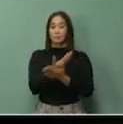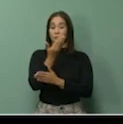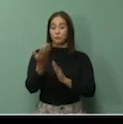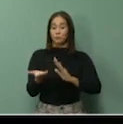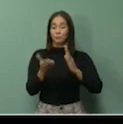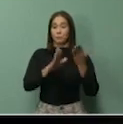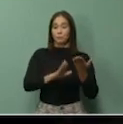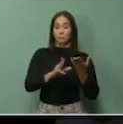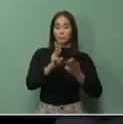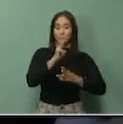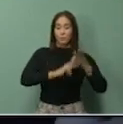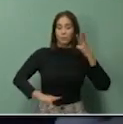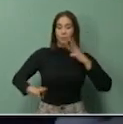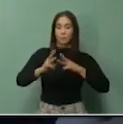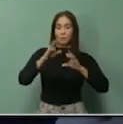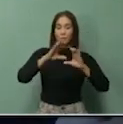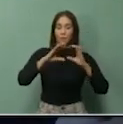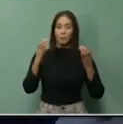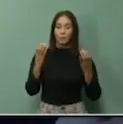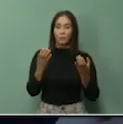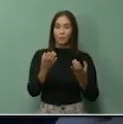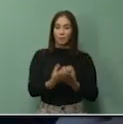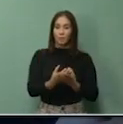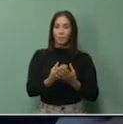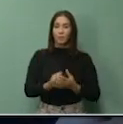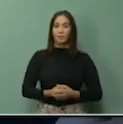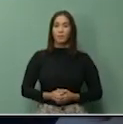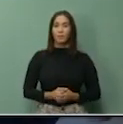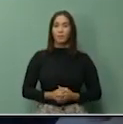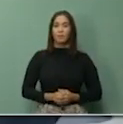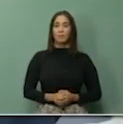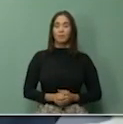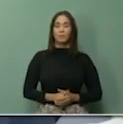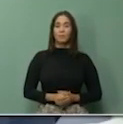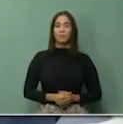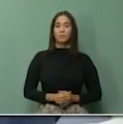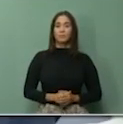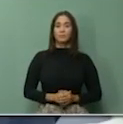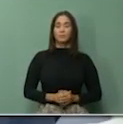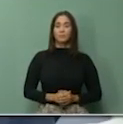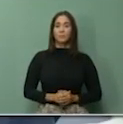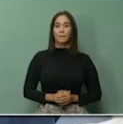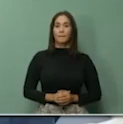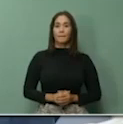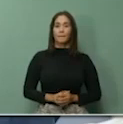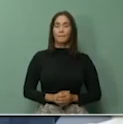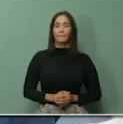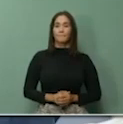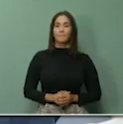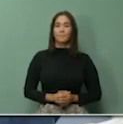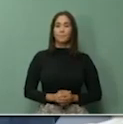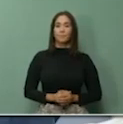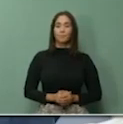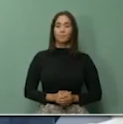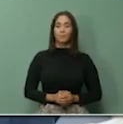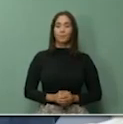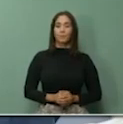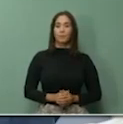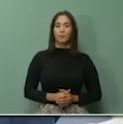ocurrieron en el día de ayer.